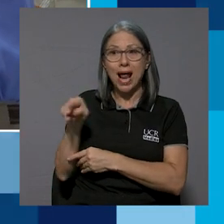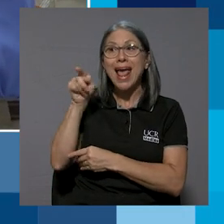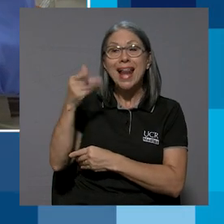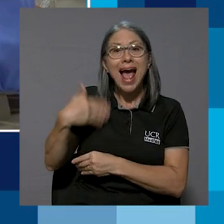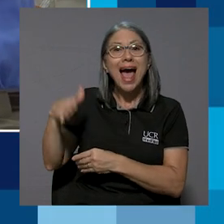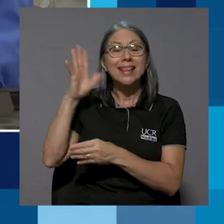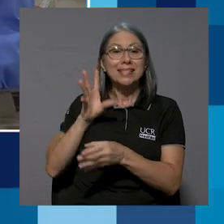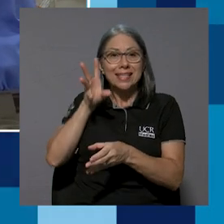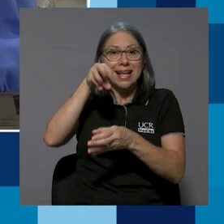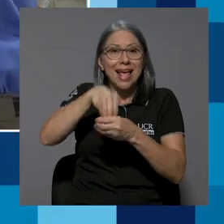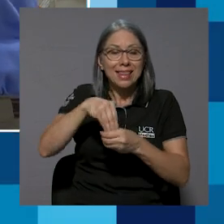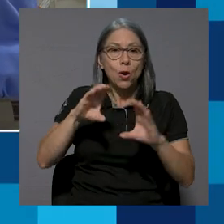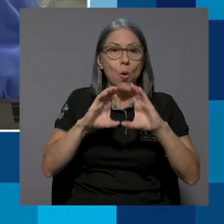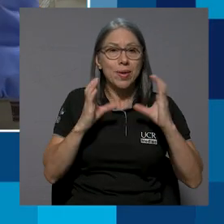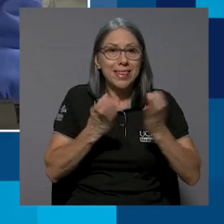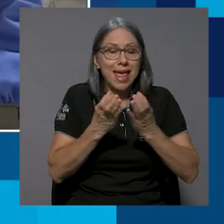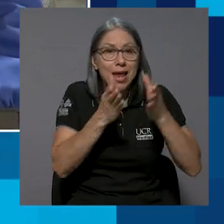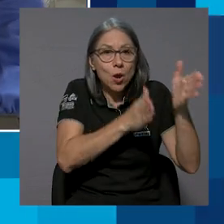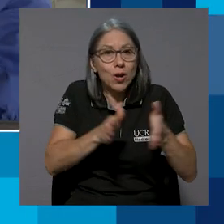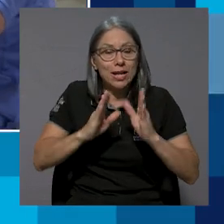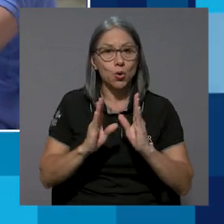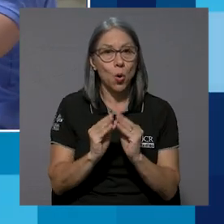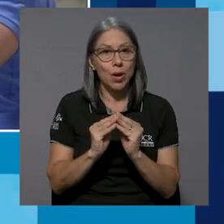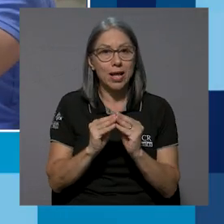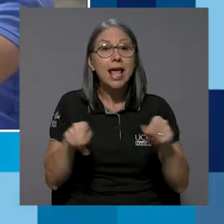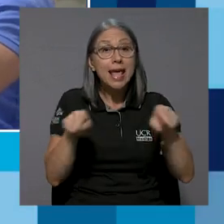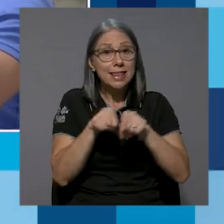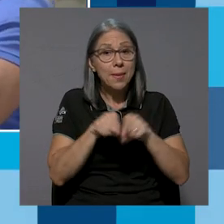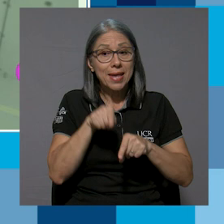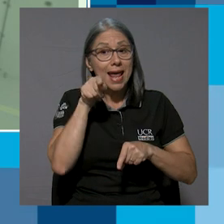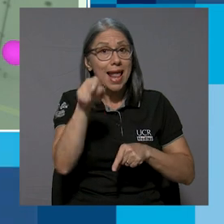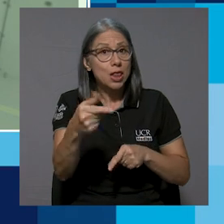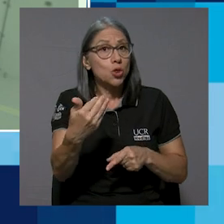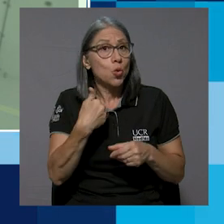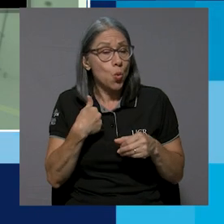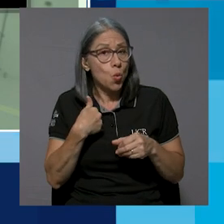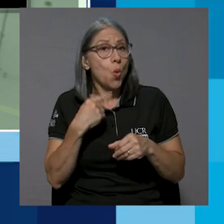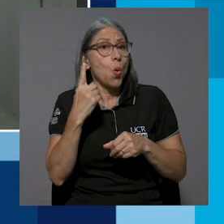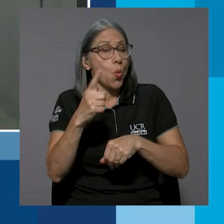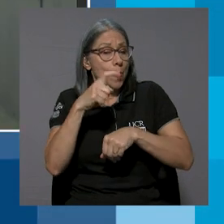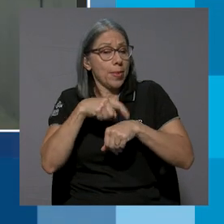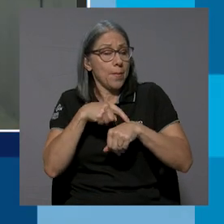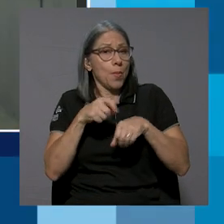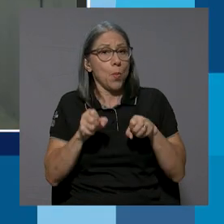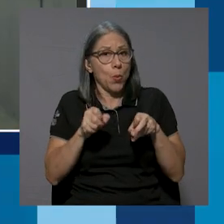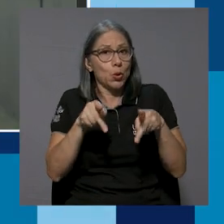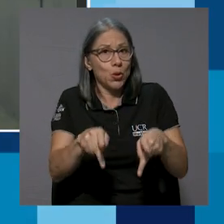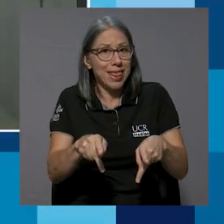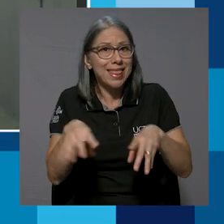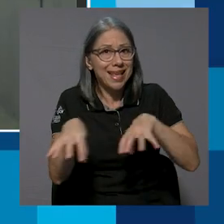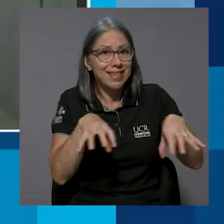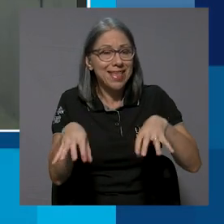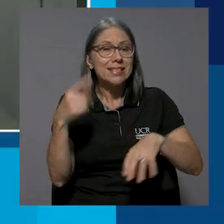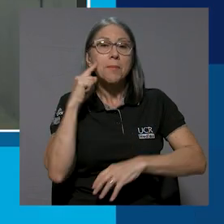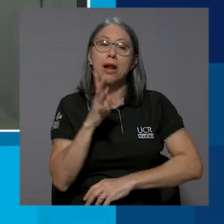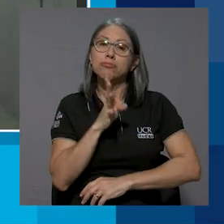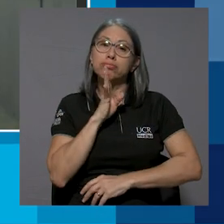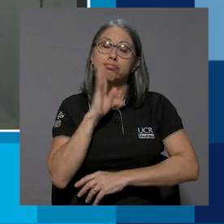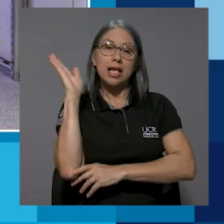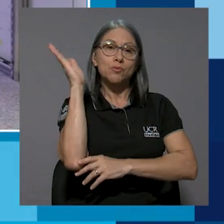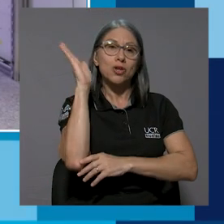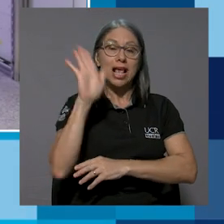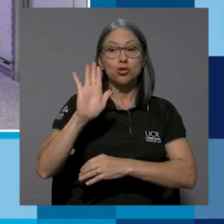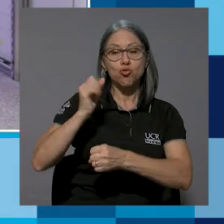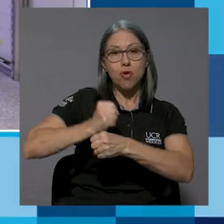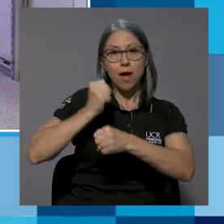Mora fue integrante del Comité Organizador del Congreso y también tuvo un espacio en el programa de actividades para exponer sobre